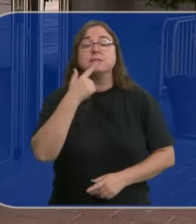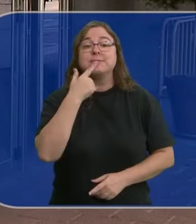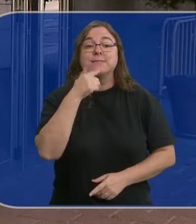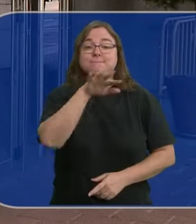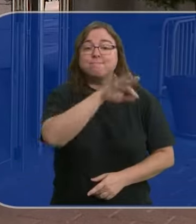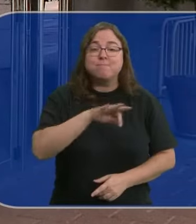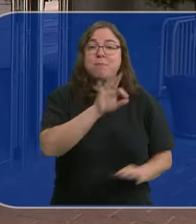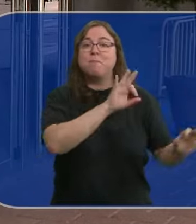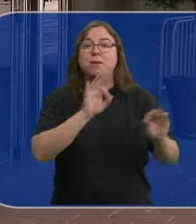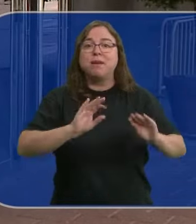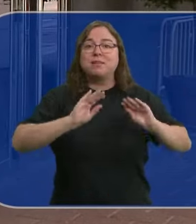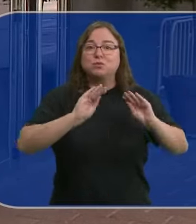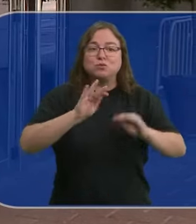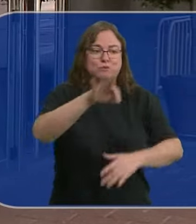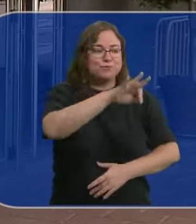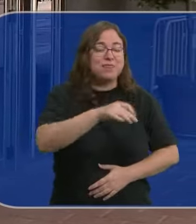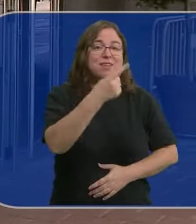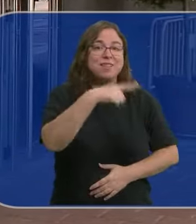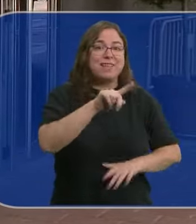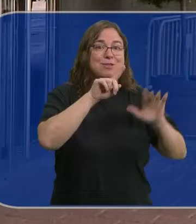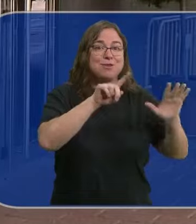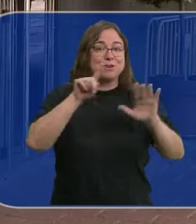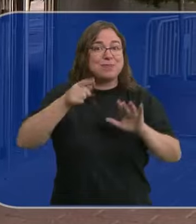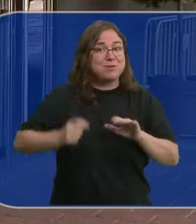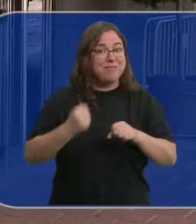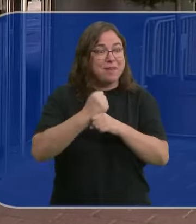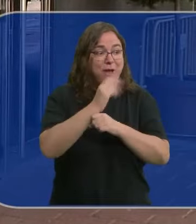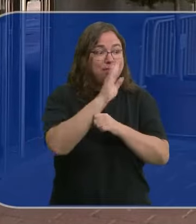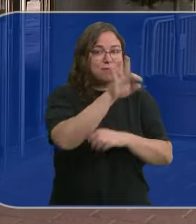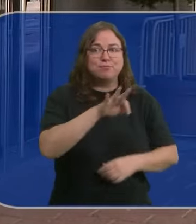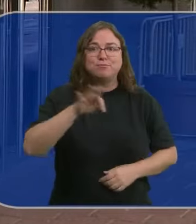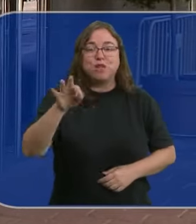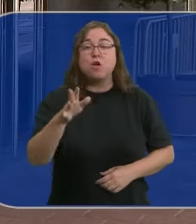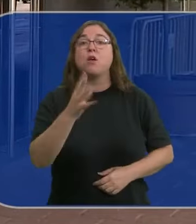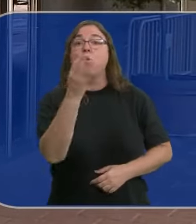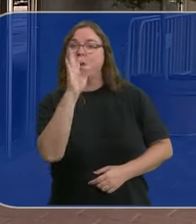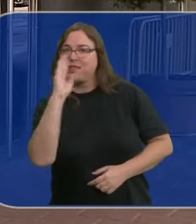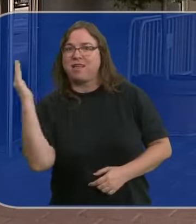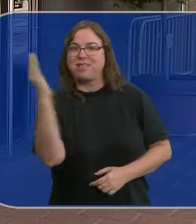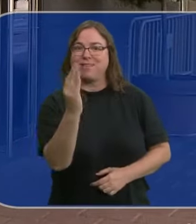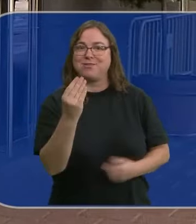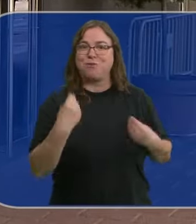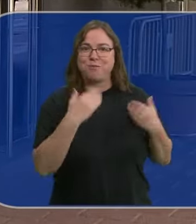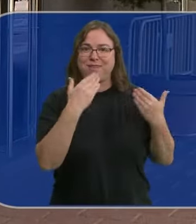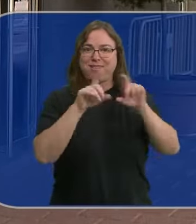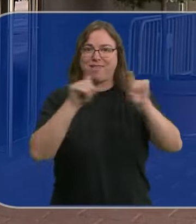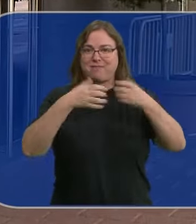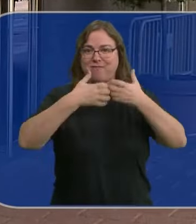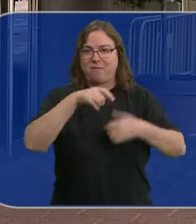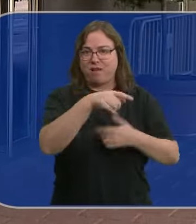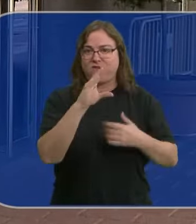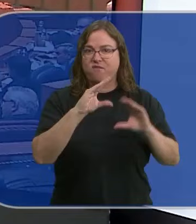destino que tiene preparada la empresa para los 166 trabajadores directos y 40 indirectos que viven de esta factoria.